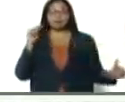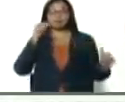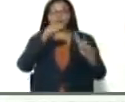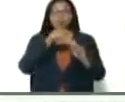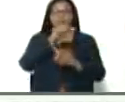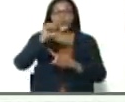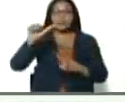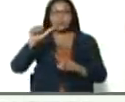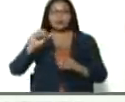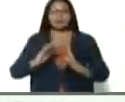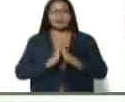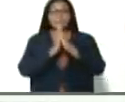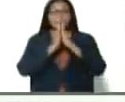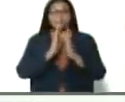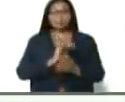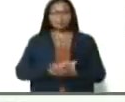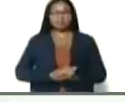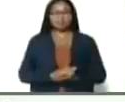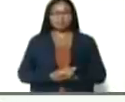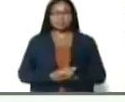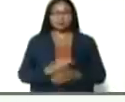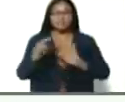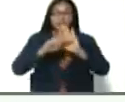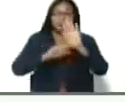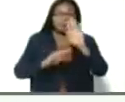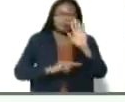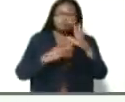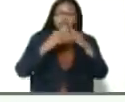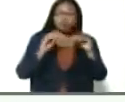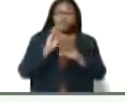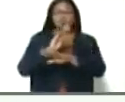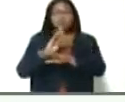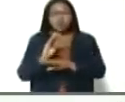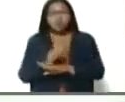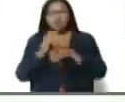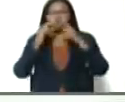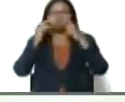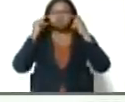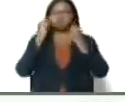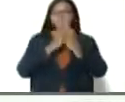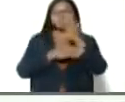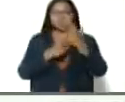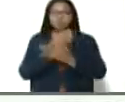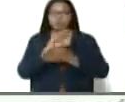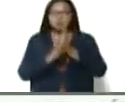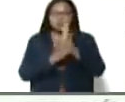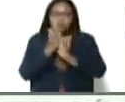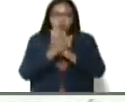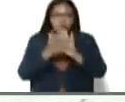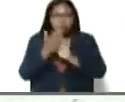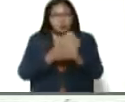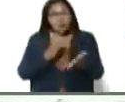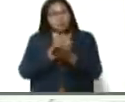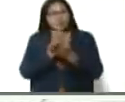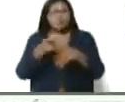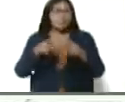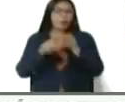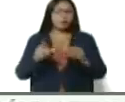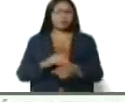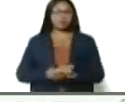a la Semana Santa, cumpliendo nuestras medidas de bioseguridad. Como siempre,